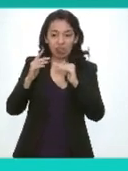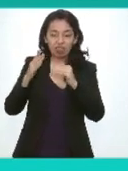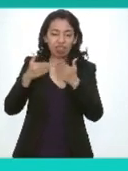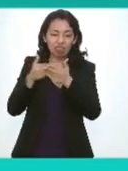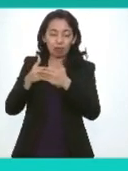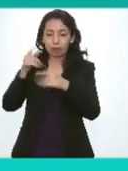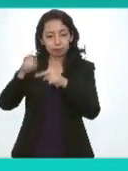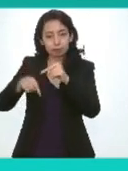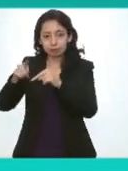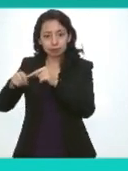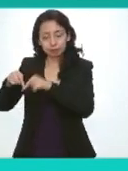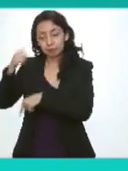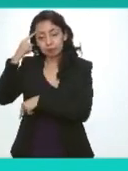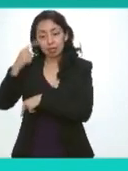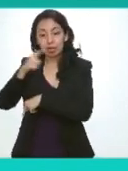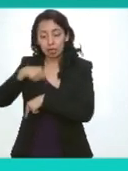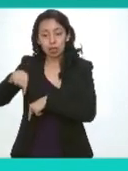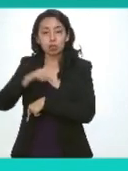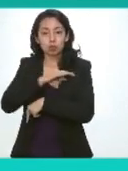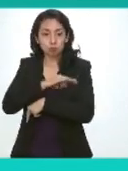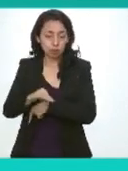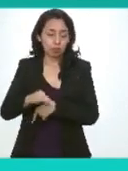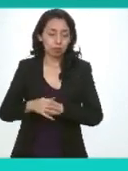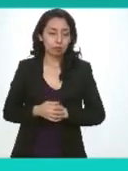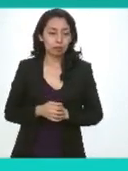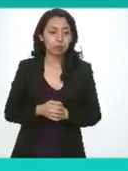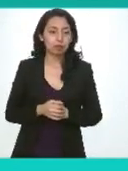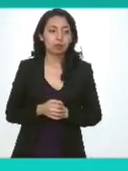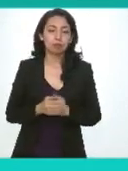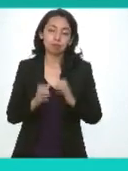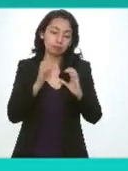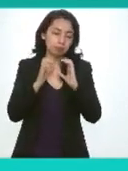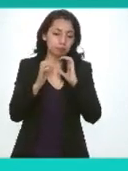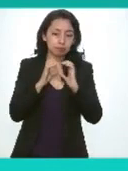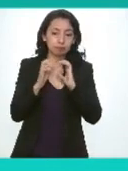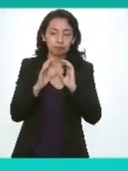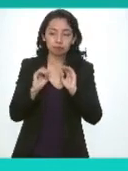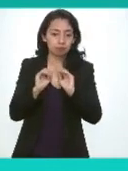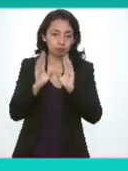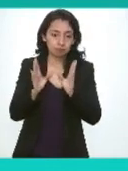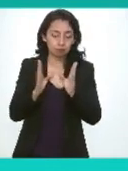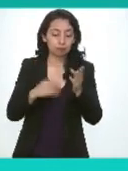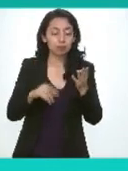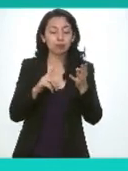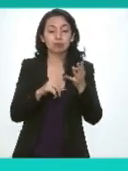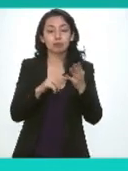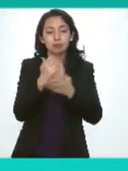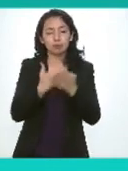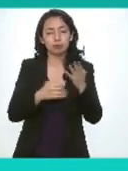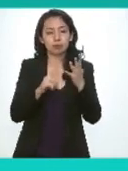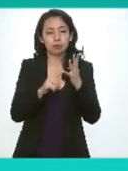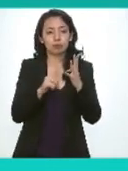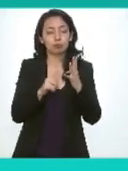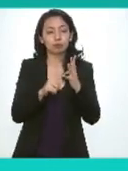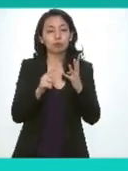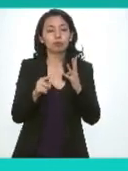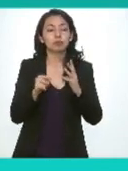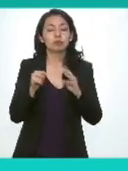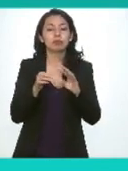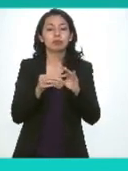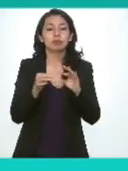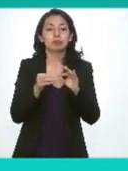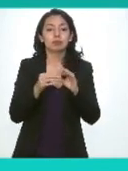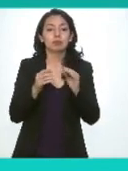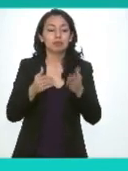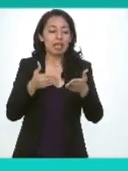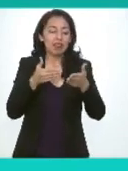que obstaculizan esta comunicación en el cuarto se habla ya sobre estas